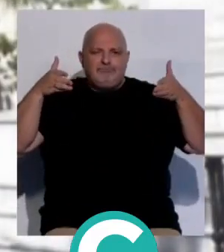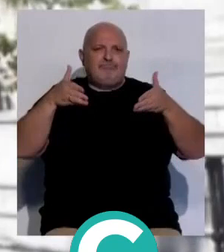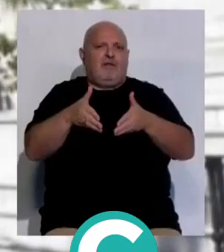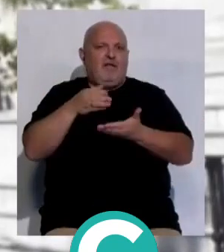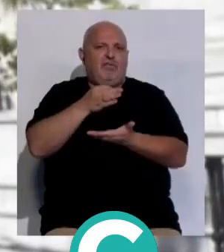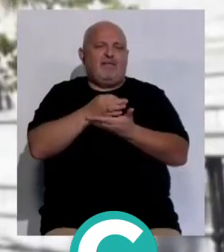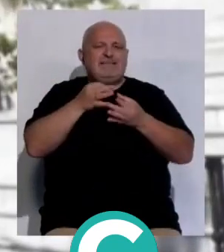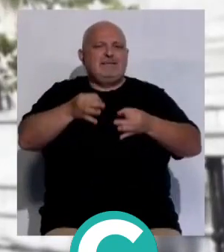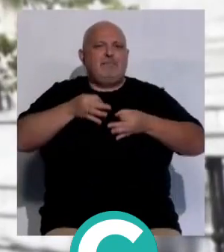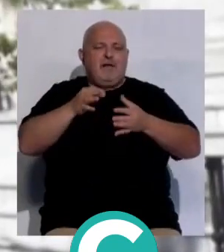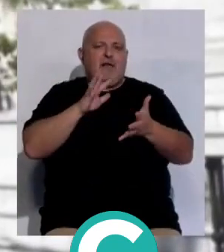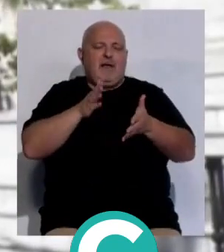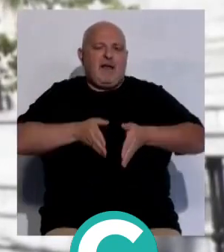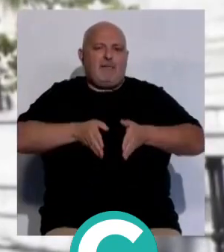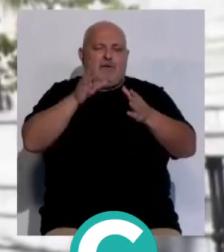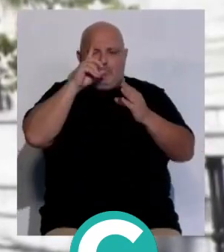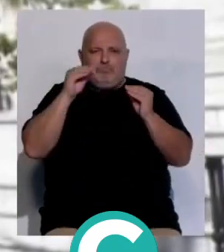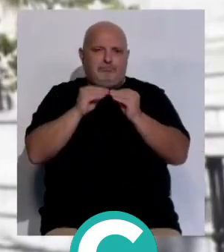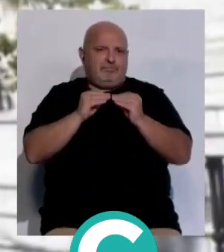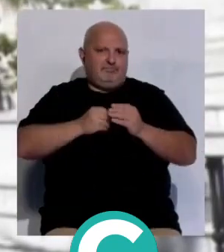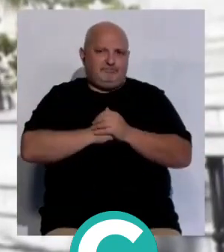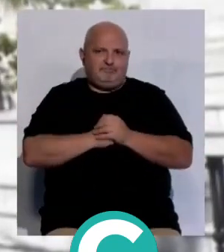la ciudad siempre por el camino del consenso.